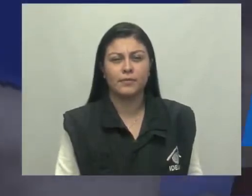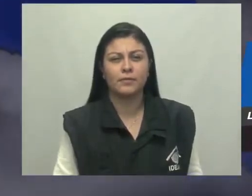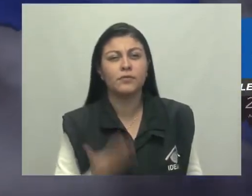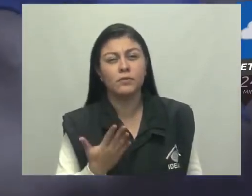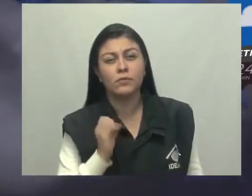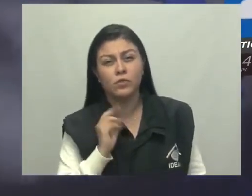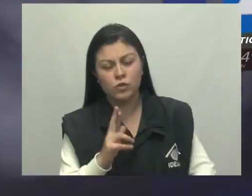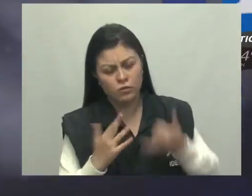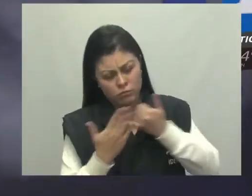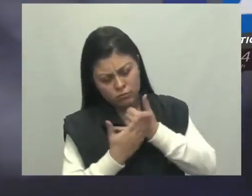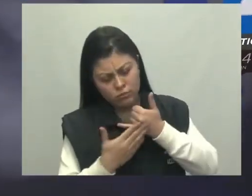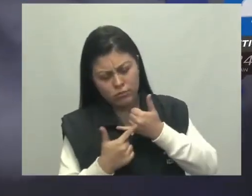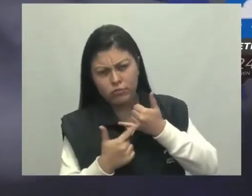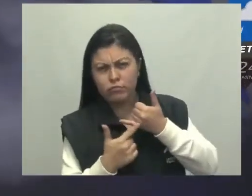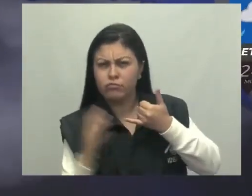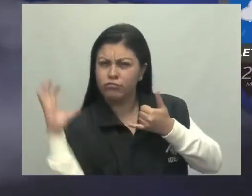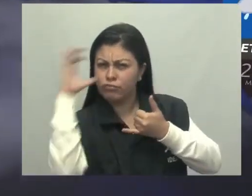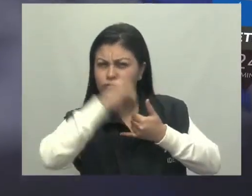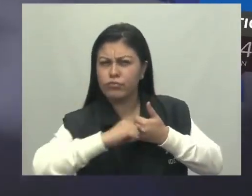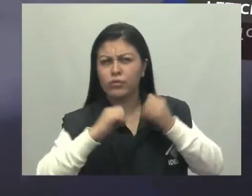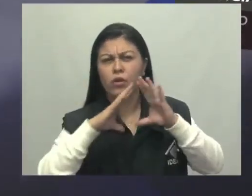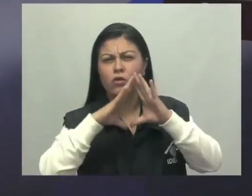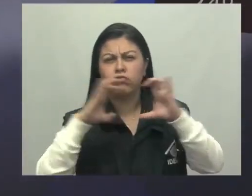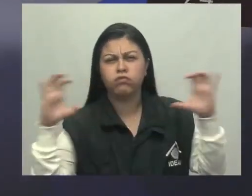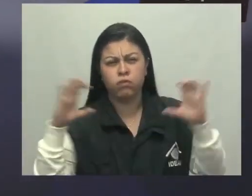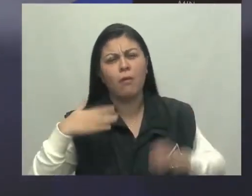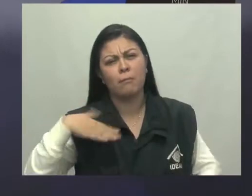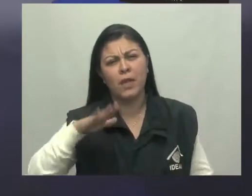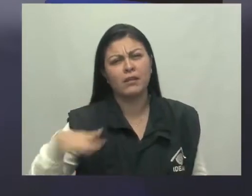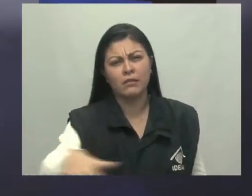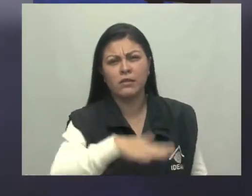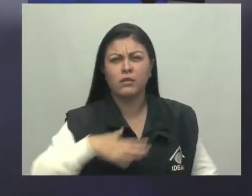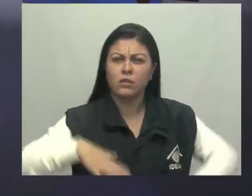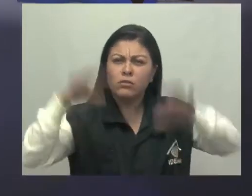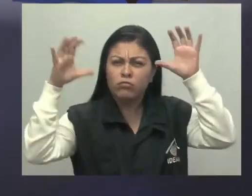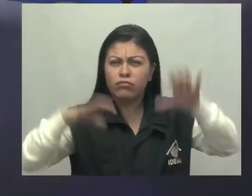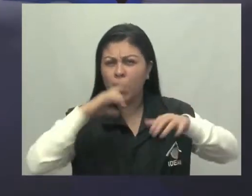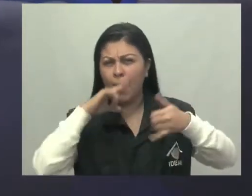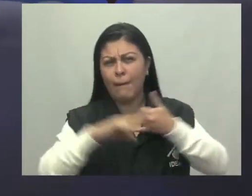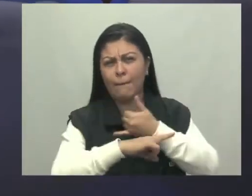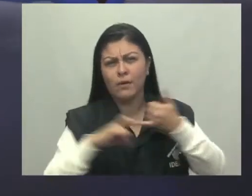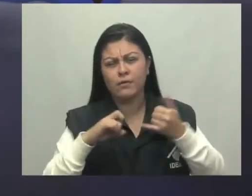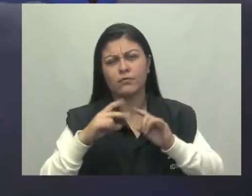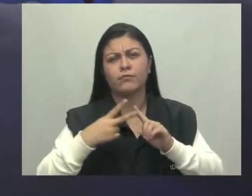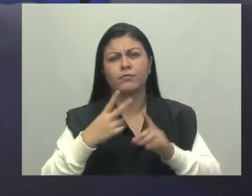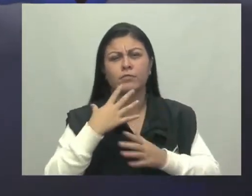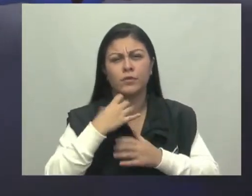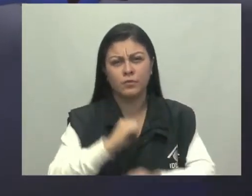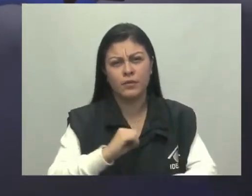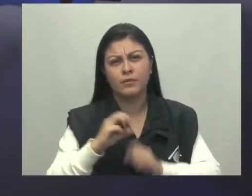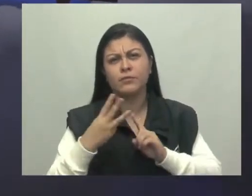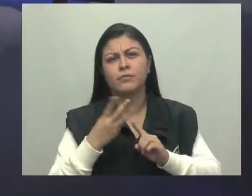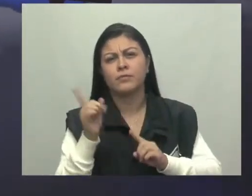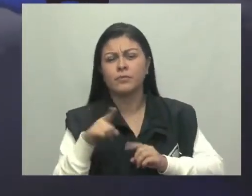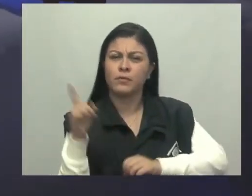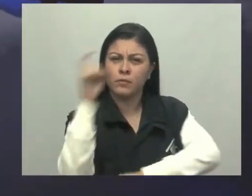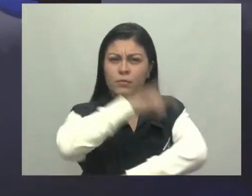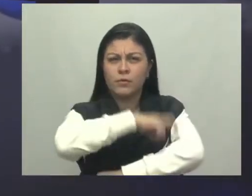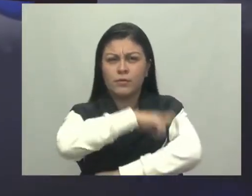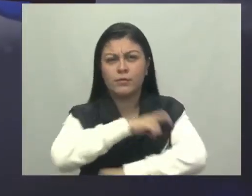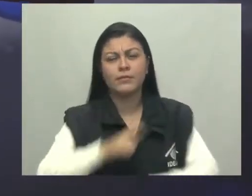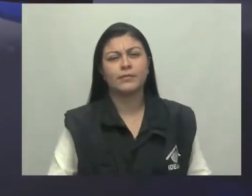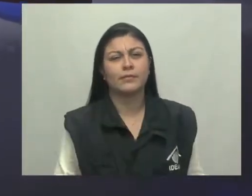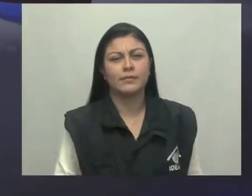Hacia el sur del país la noche también estará nublada en gran parte del área, con lluvias en el Amazonas, Baupés y sobre el pie de monte del